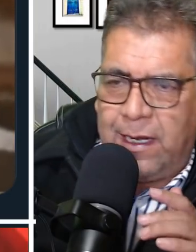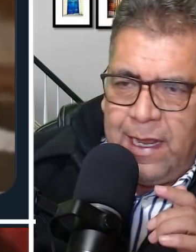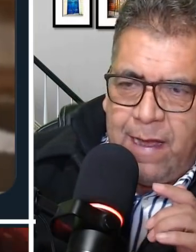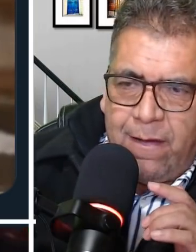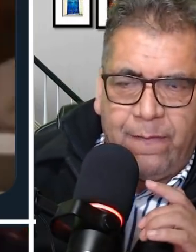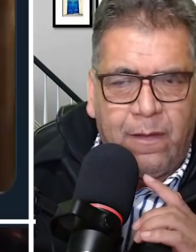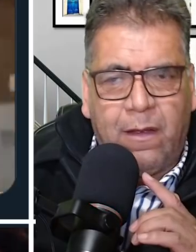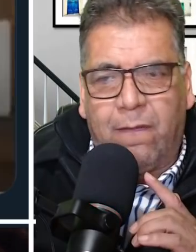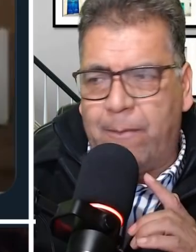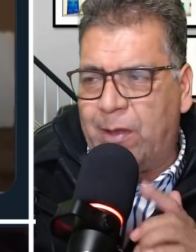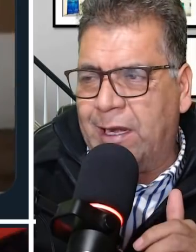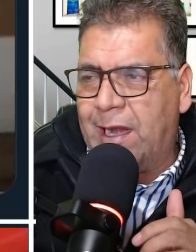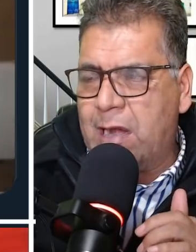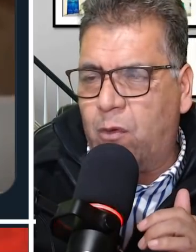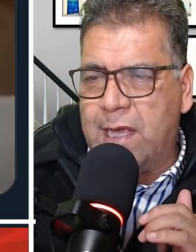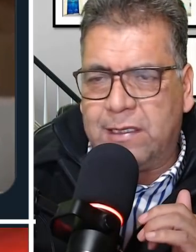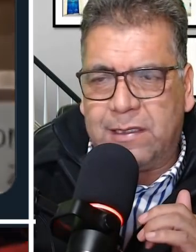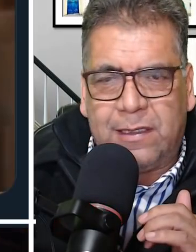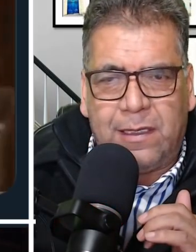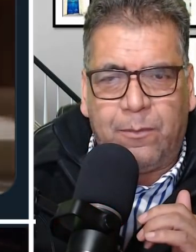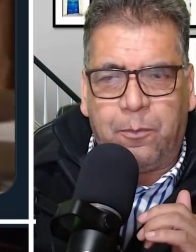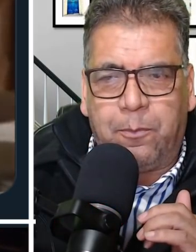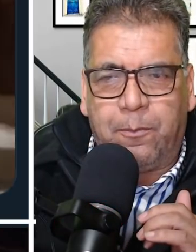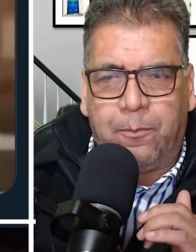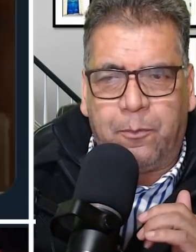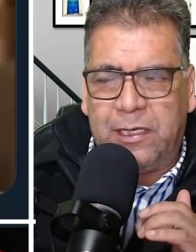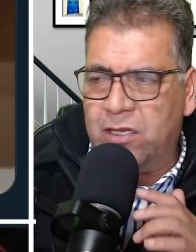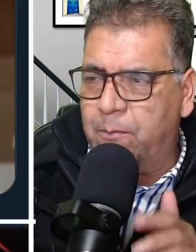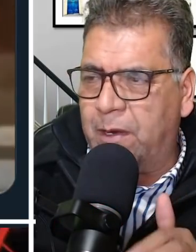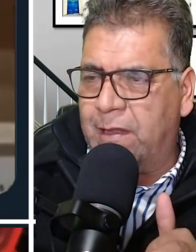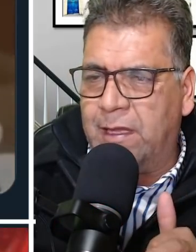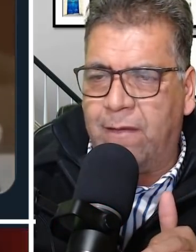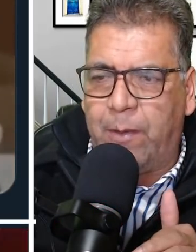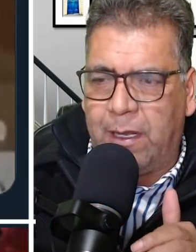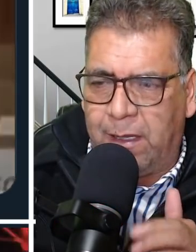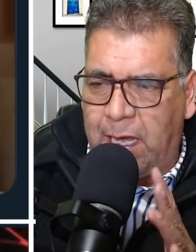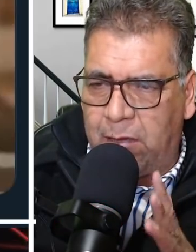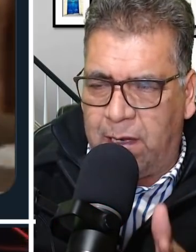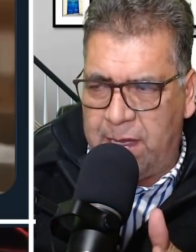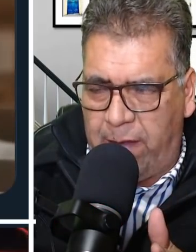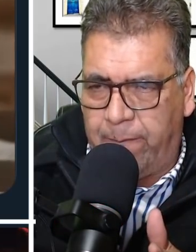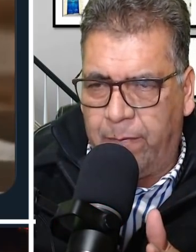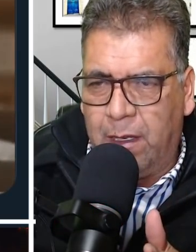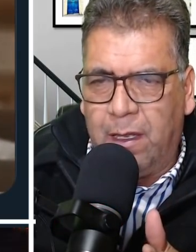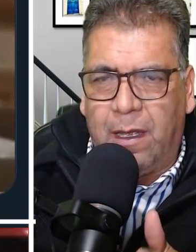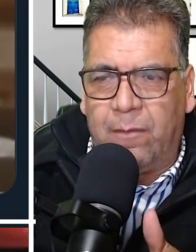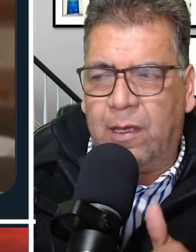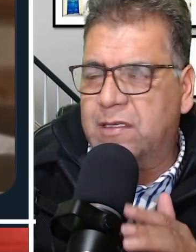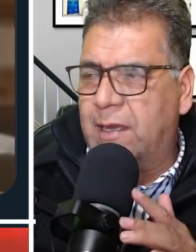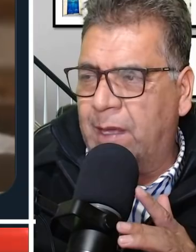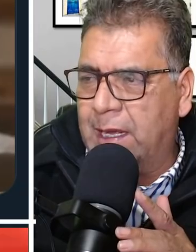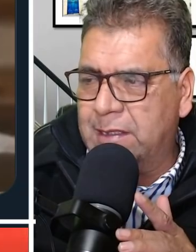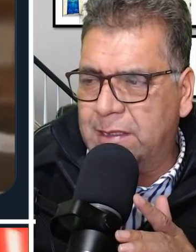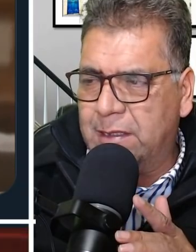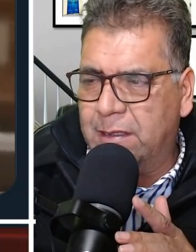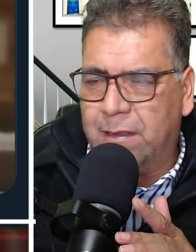fiscalía va a pedirle al juez prisión preventiva para Ricardo Anaya, amigos